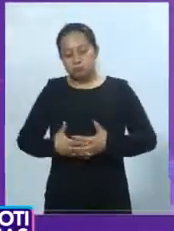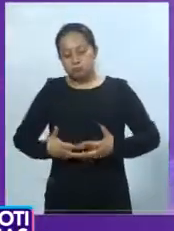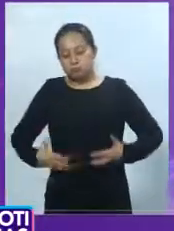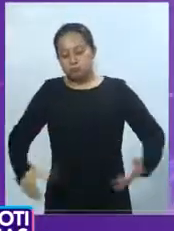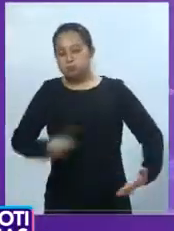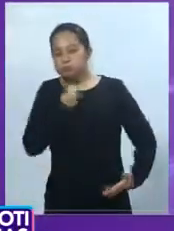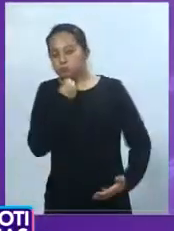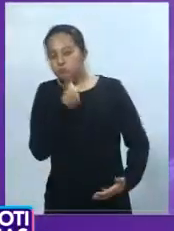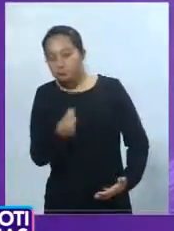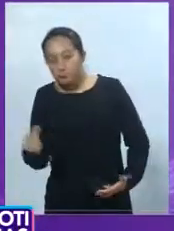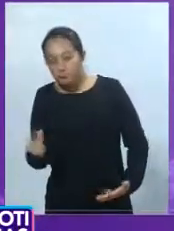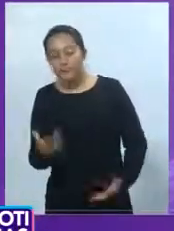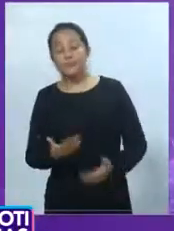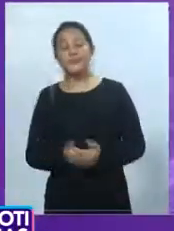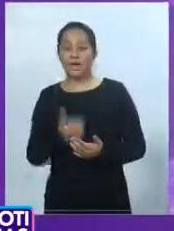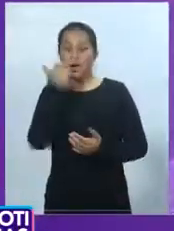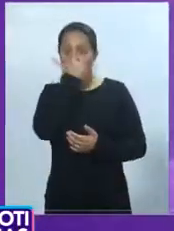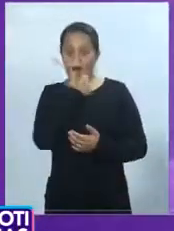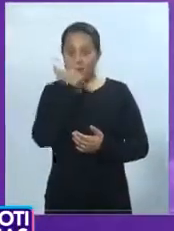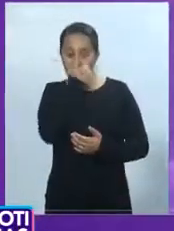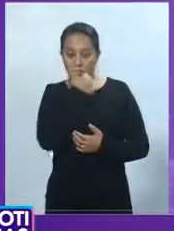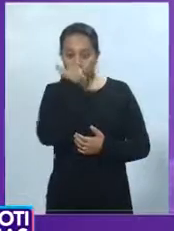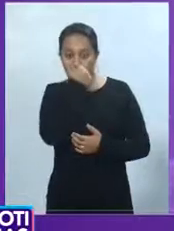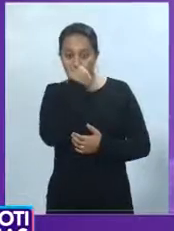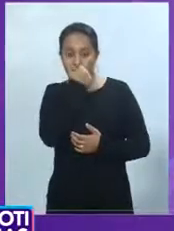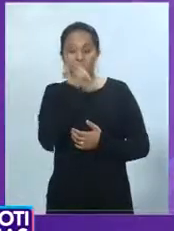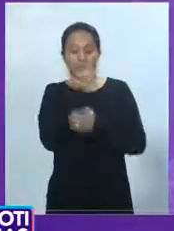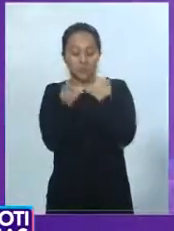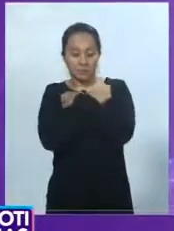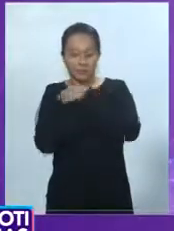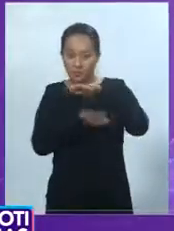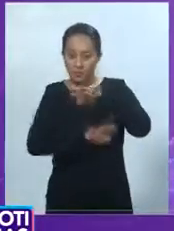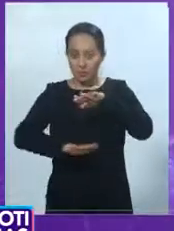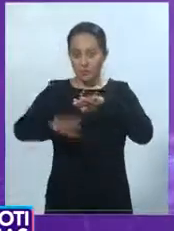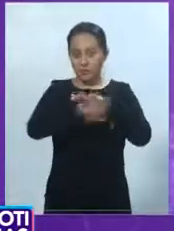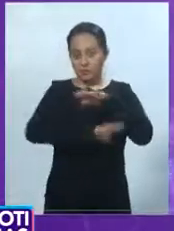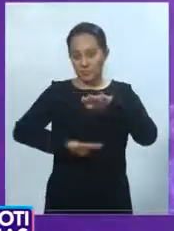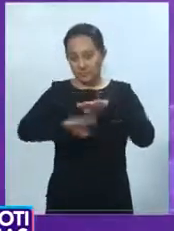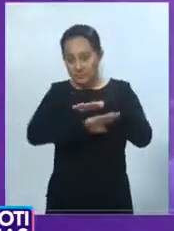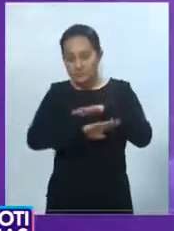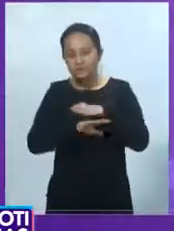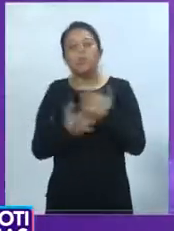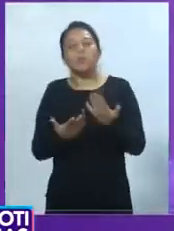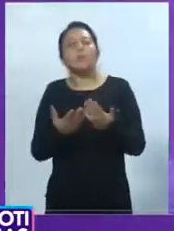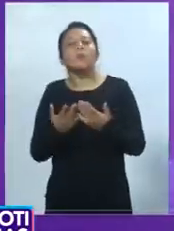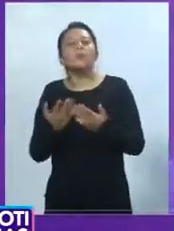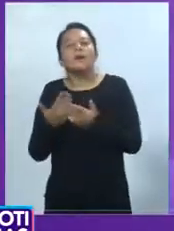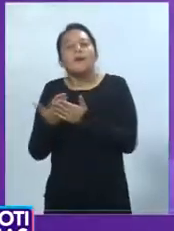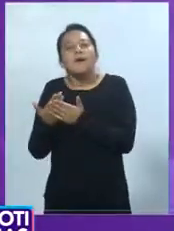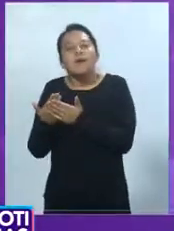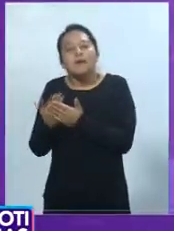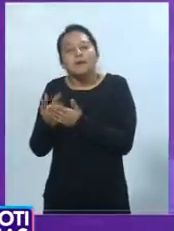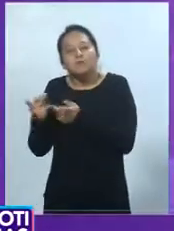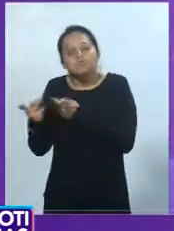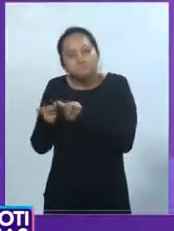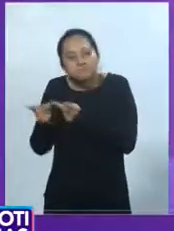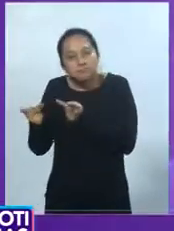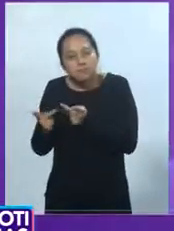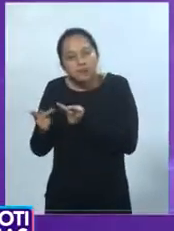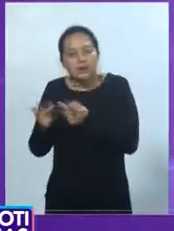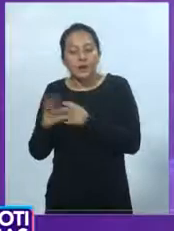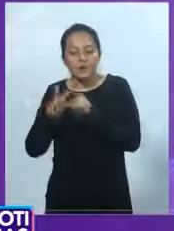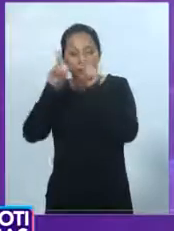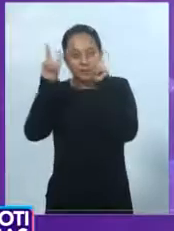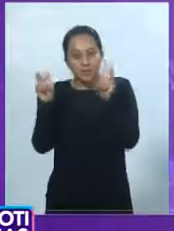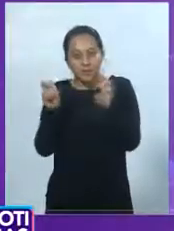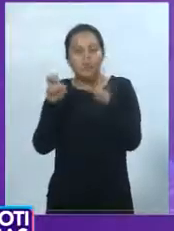como un programa prepiloto denominado el programa de salud en tu escuela. Y de acuerdo a los resultados, se convertiría